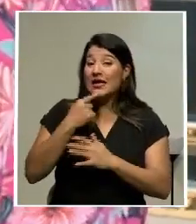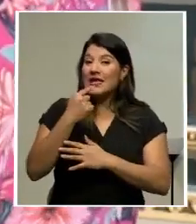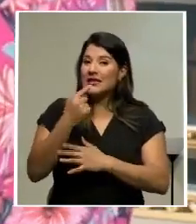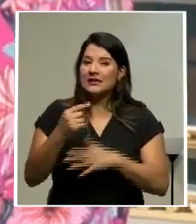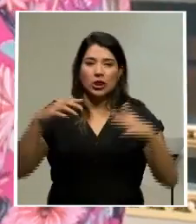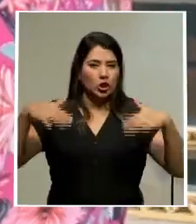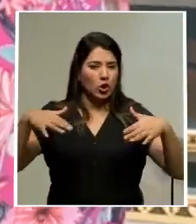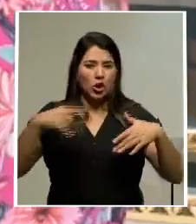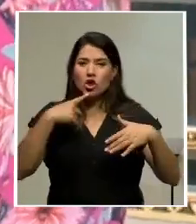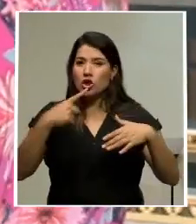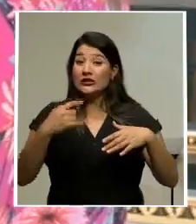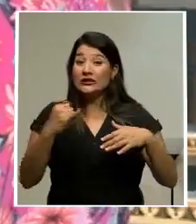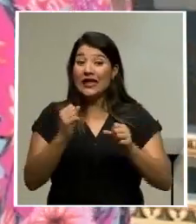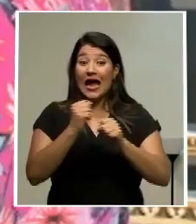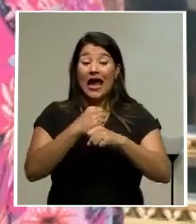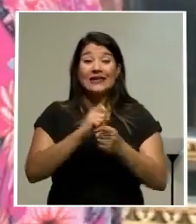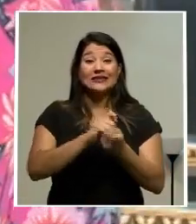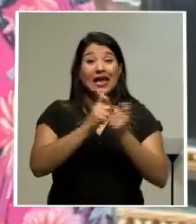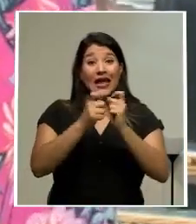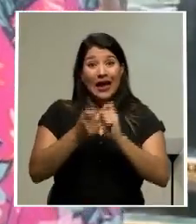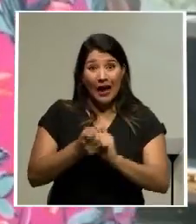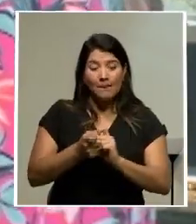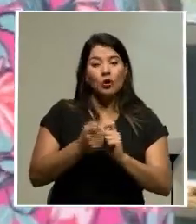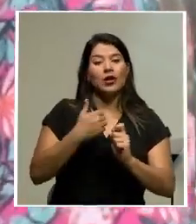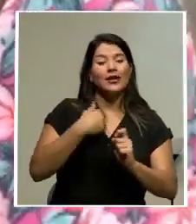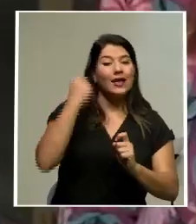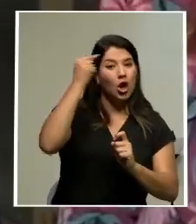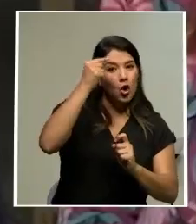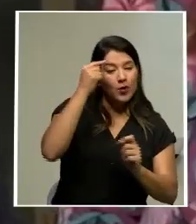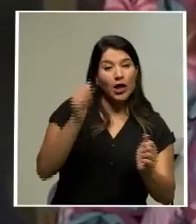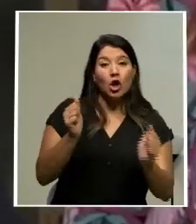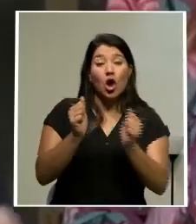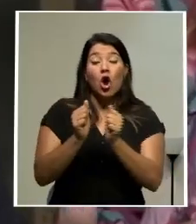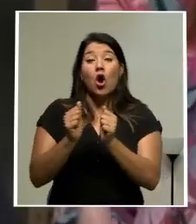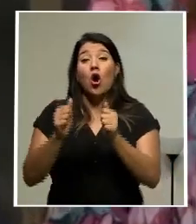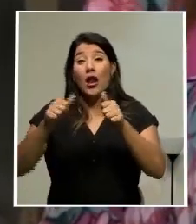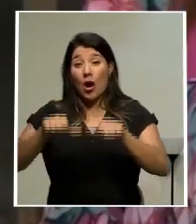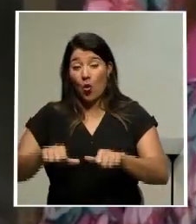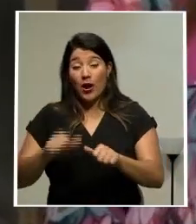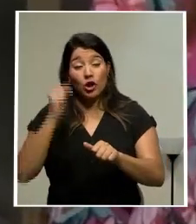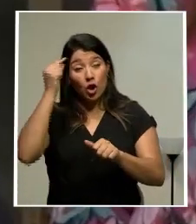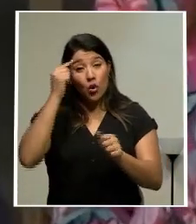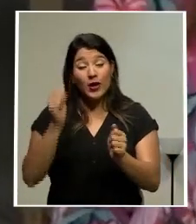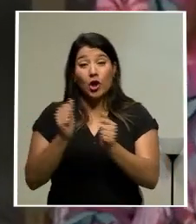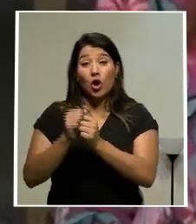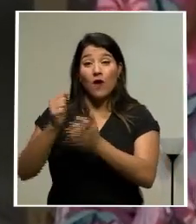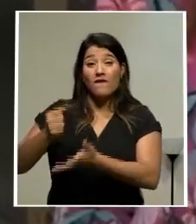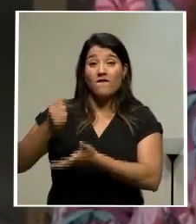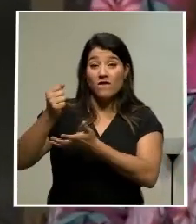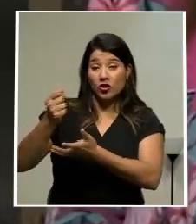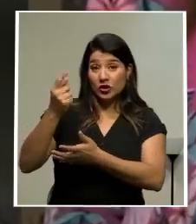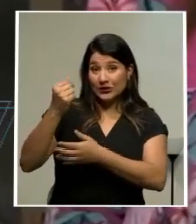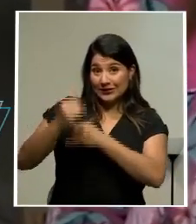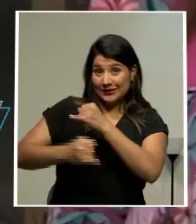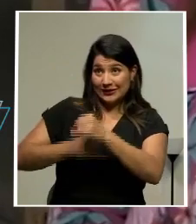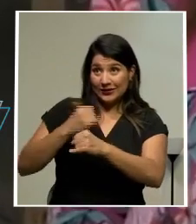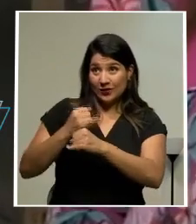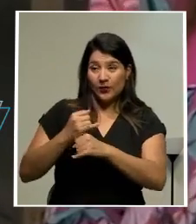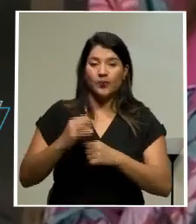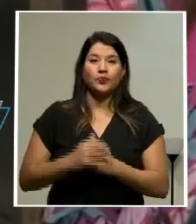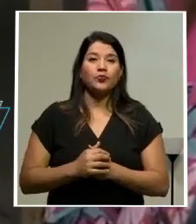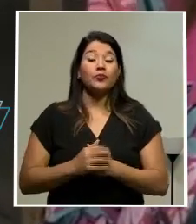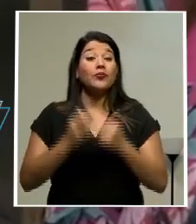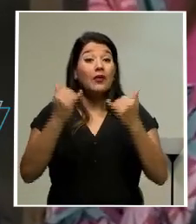con el gobierno y el fondo de ser electo presidente. Lo que negocio es un acuerdo marco con el país. Y dentro de ese